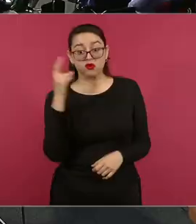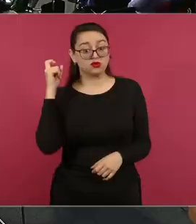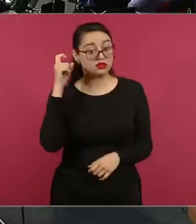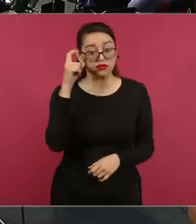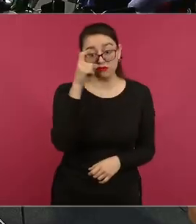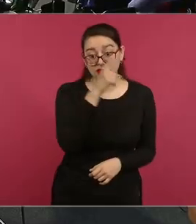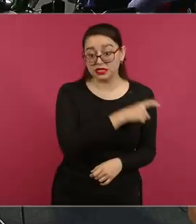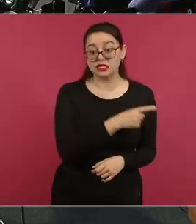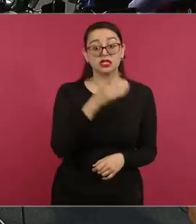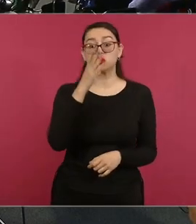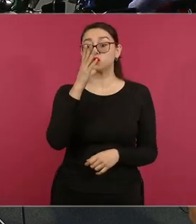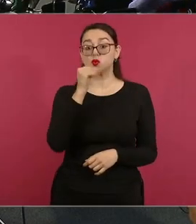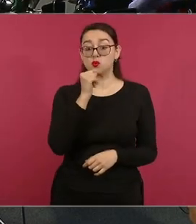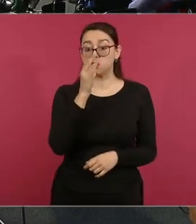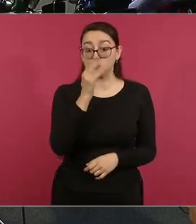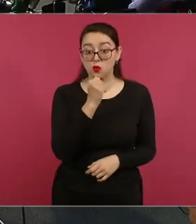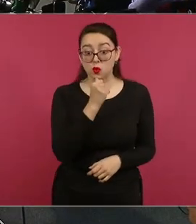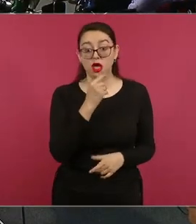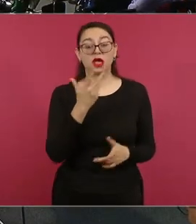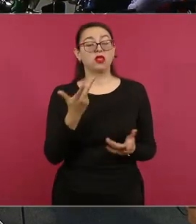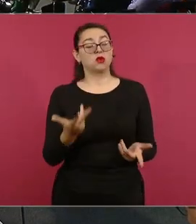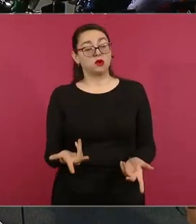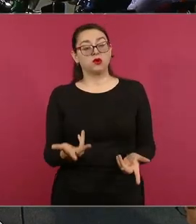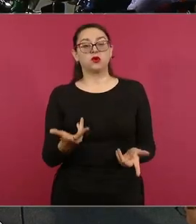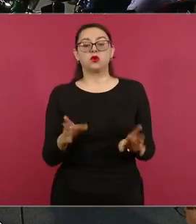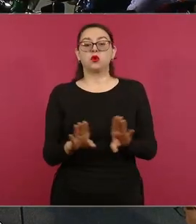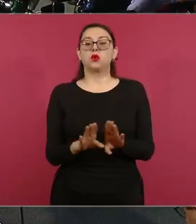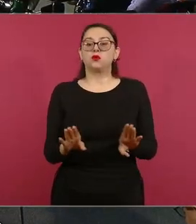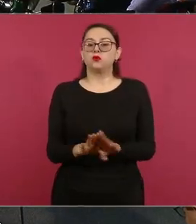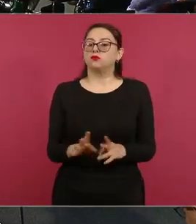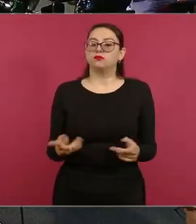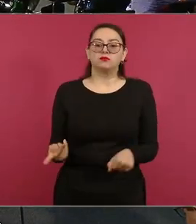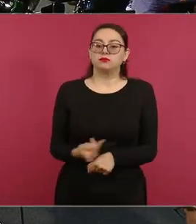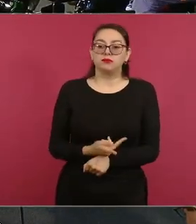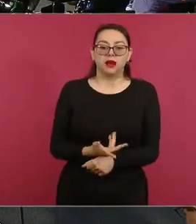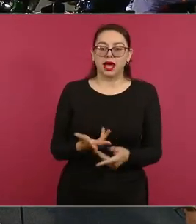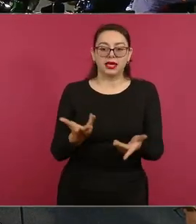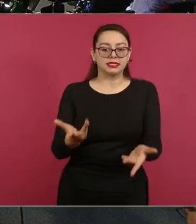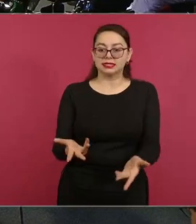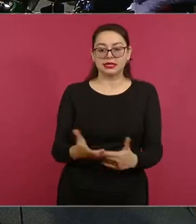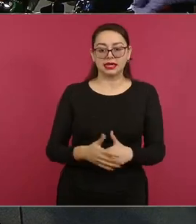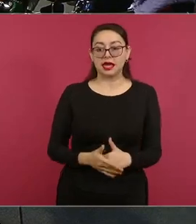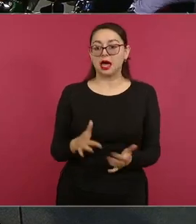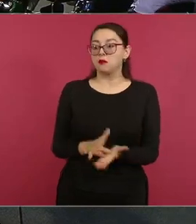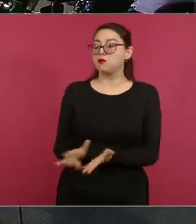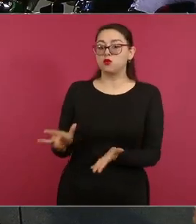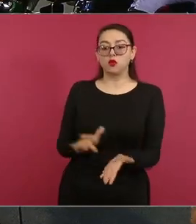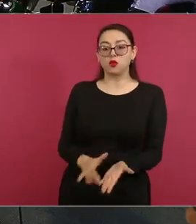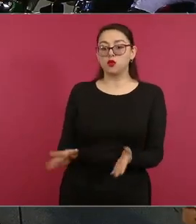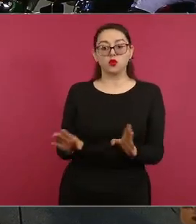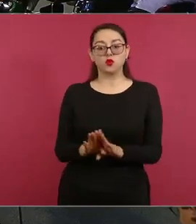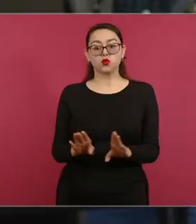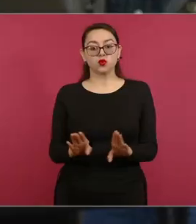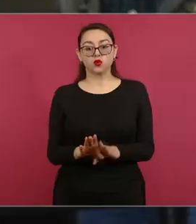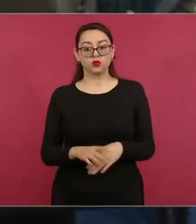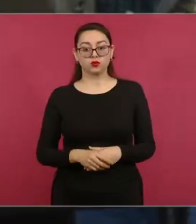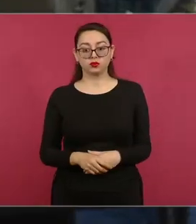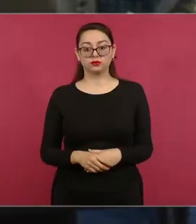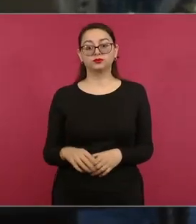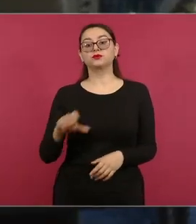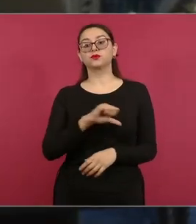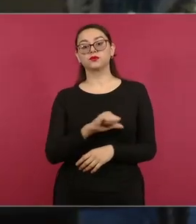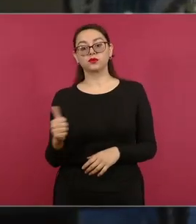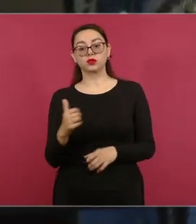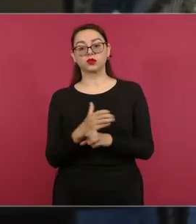cuesta trabajo desplazarse y no están dentro de las colonias. ¿Qué se podría hacer ahí, señor presidente, para apoyar a estas colonias? Otra